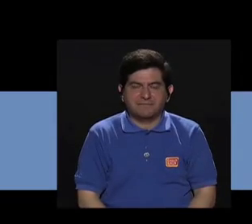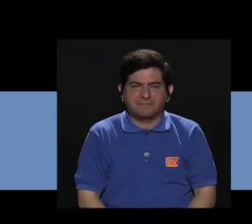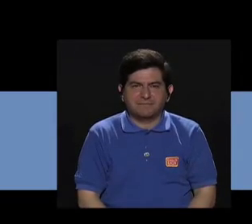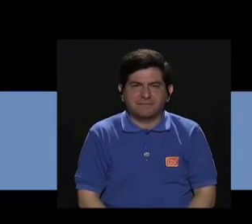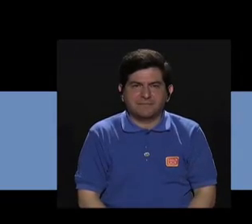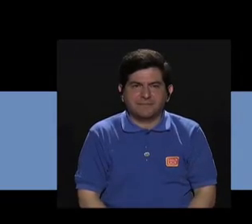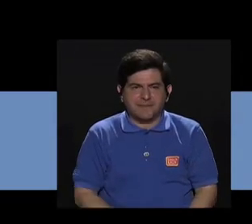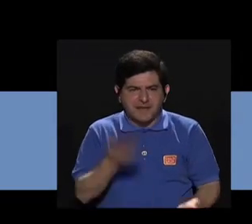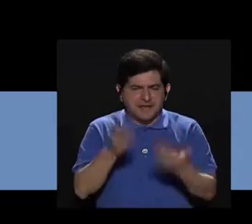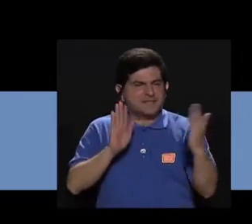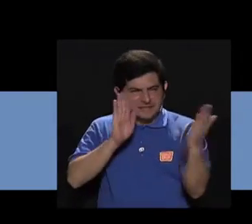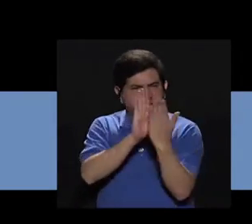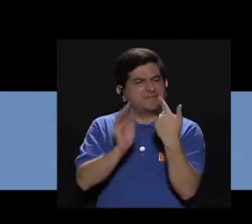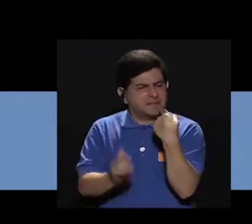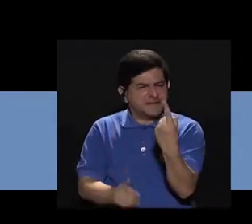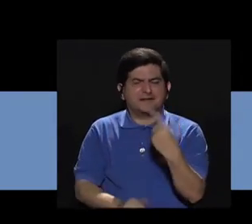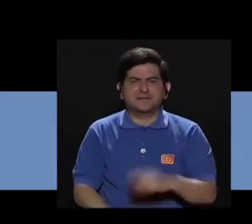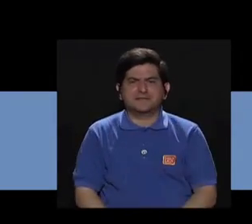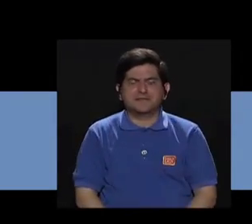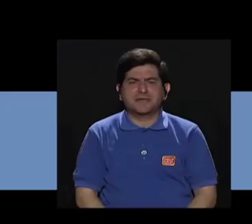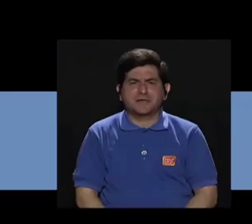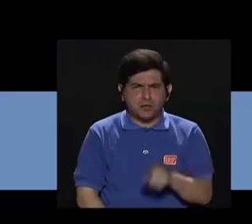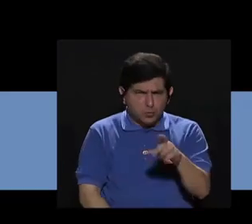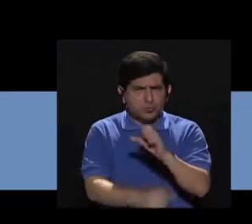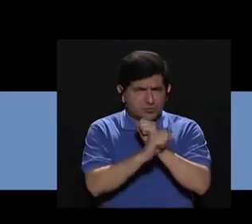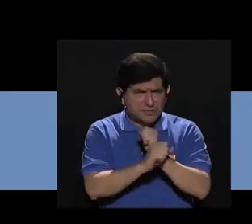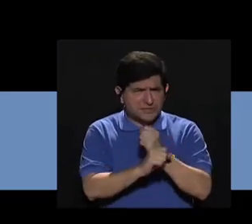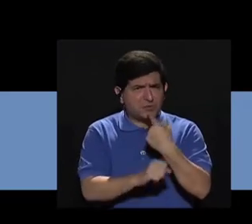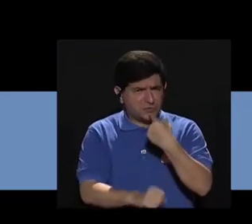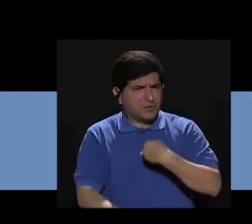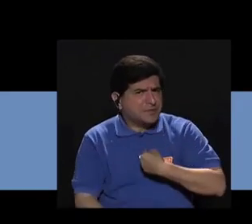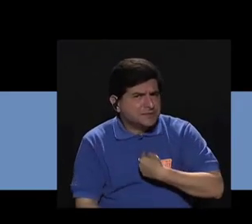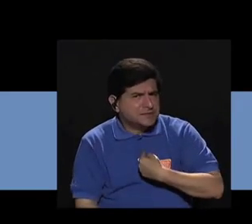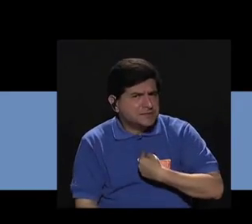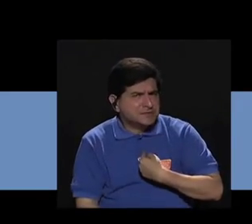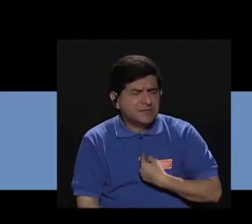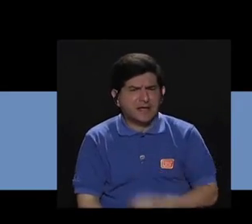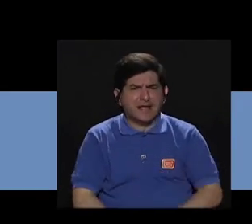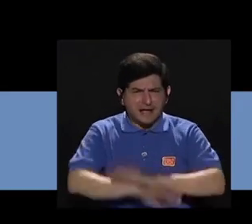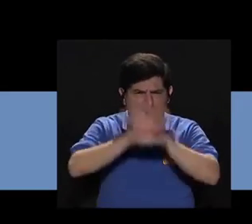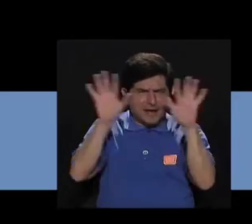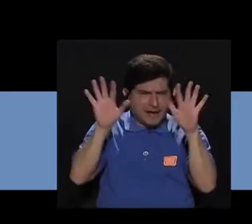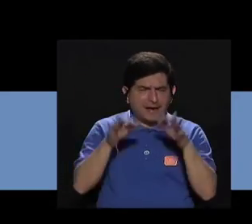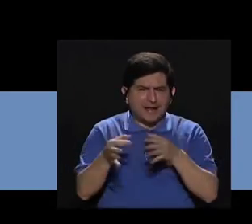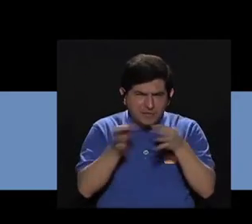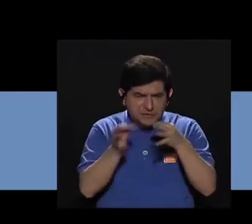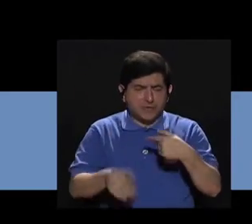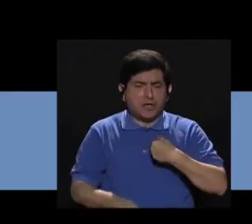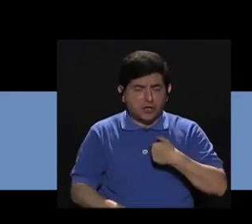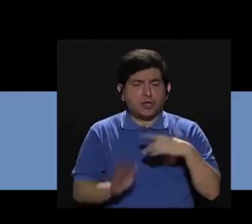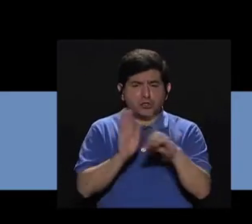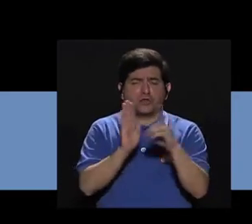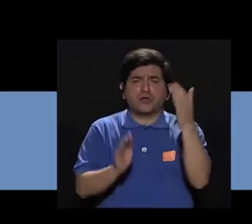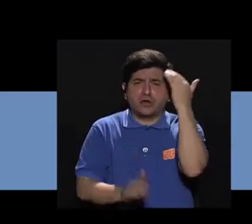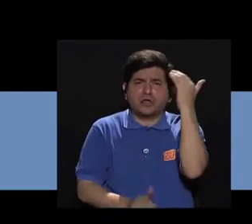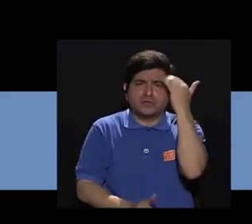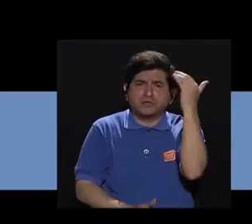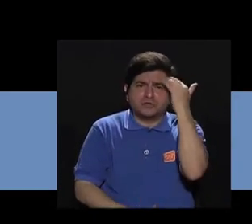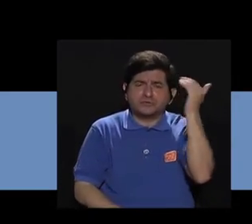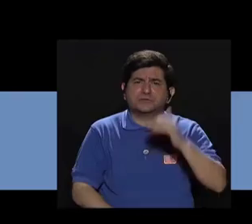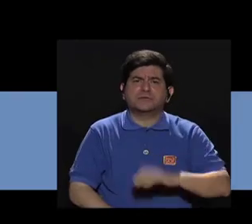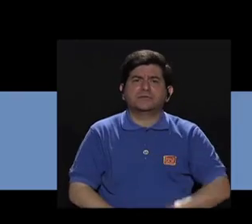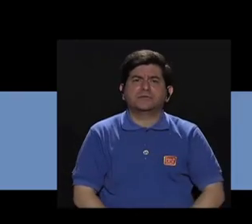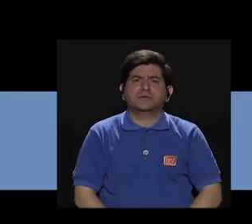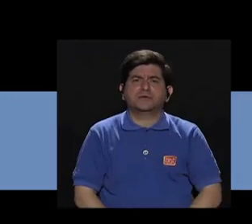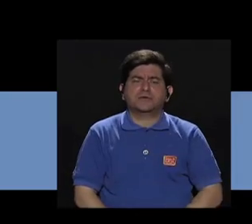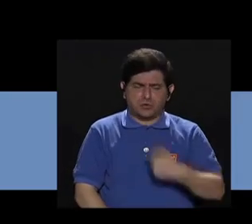entonces como encararlos y decirles como, bueno, ¿está seguro de lo que está diciendo? Y déjenmelo claro a mí porque yo tengo derecho a saber qué es